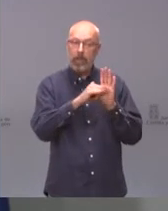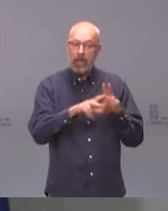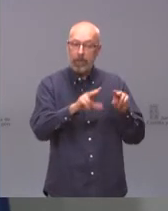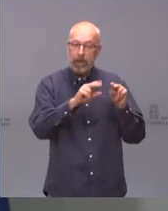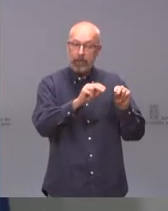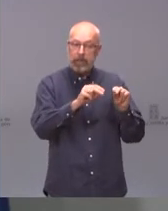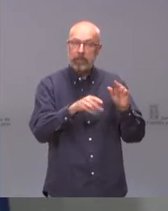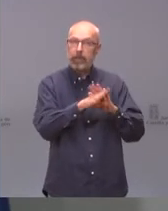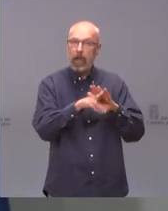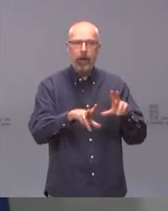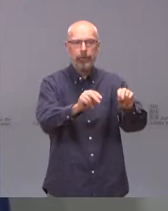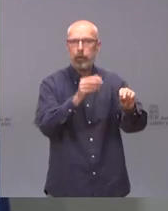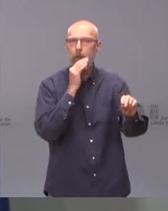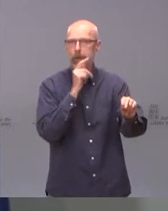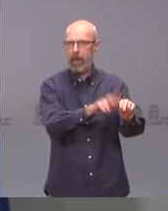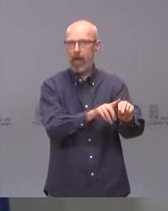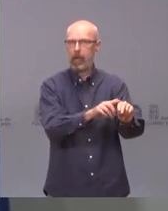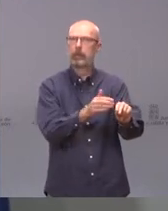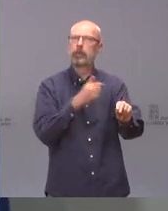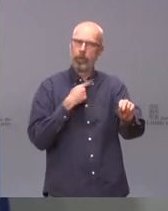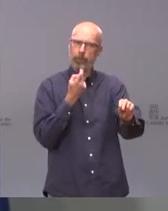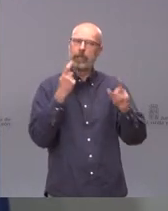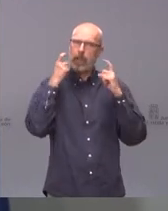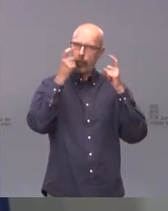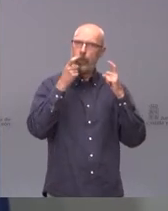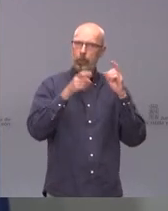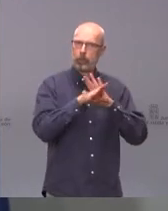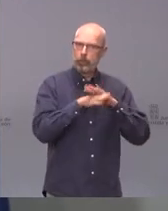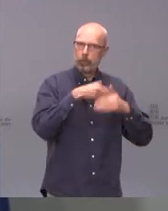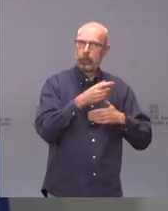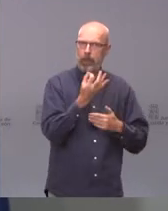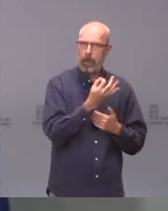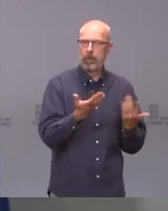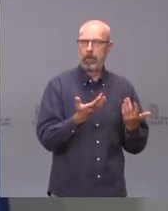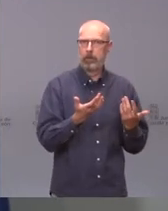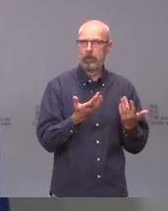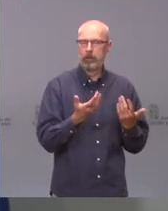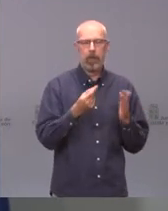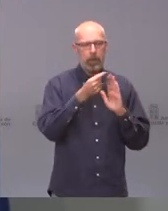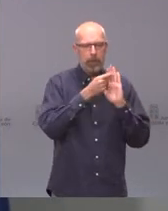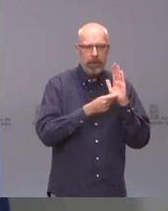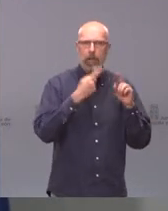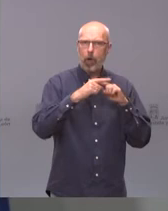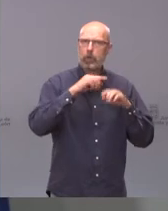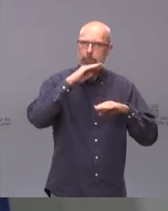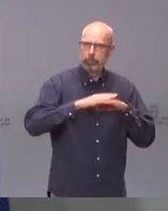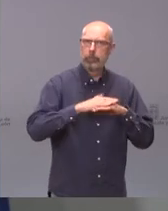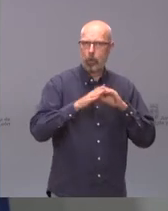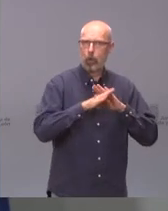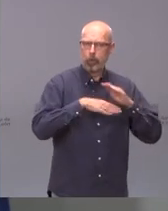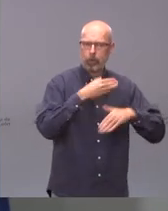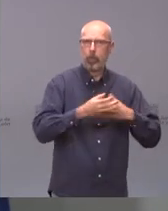que estás en la orilla. Estamos cerca, pero hay que seguir nadando. Hay que seguir tomando medidas y hay que seguir